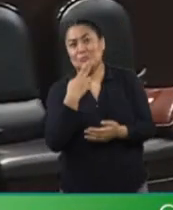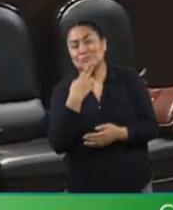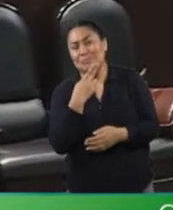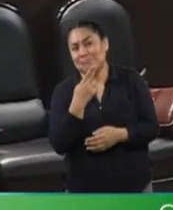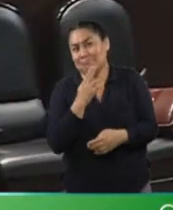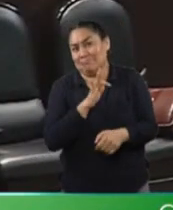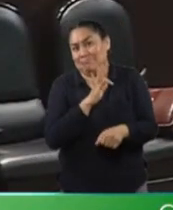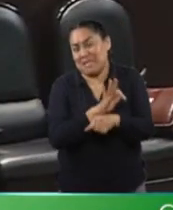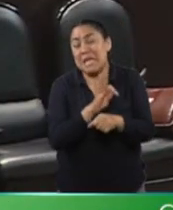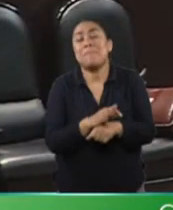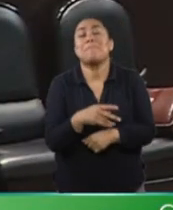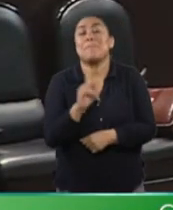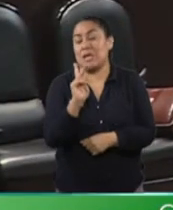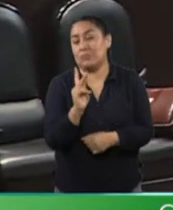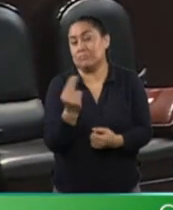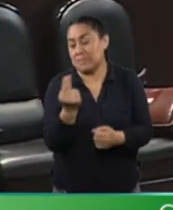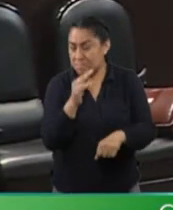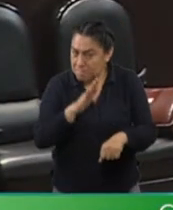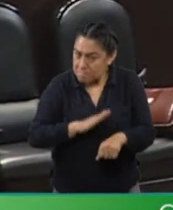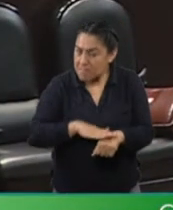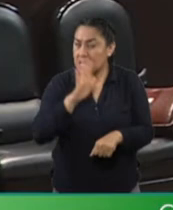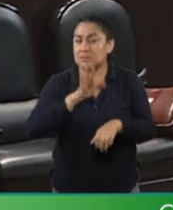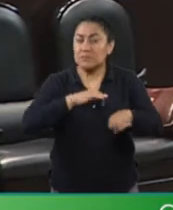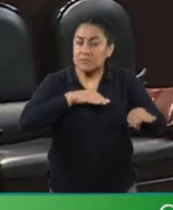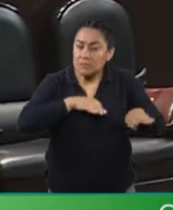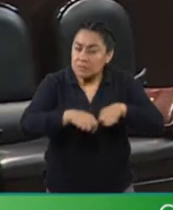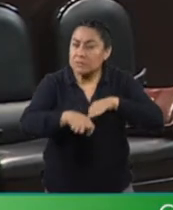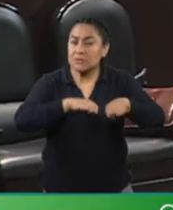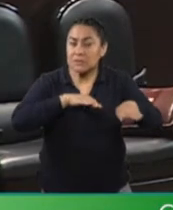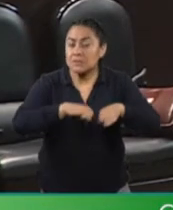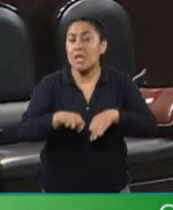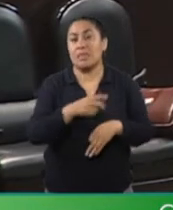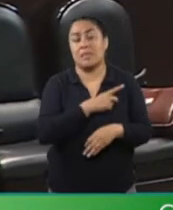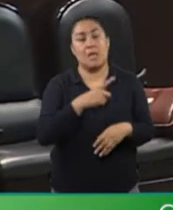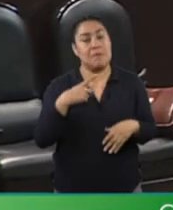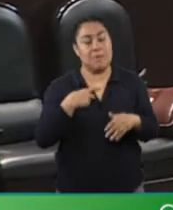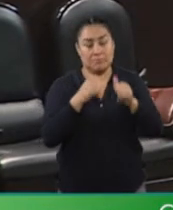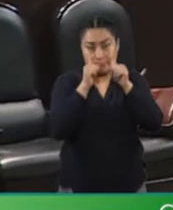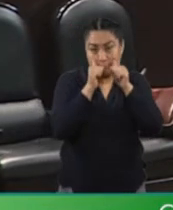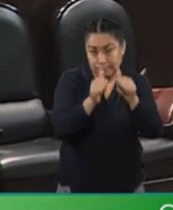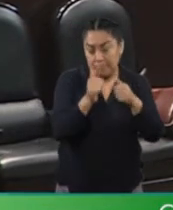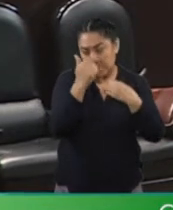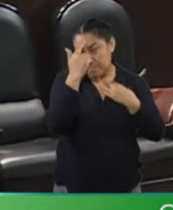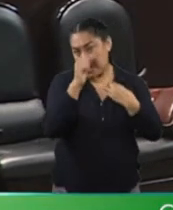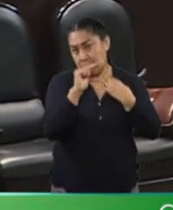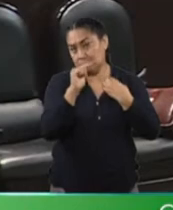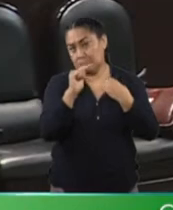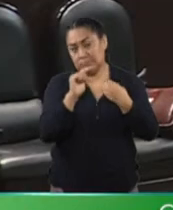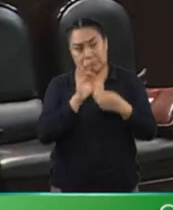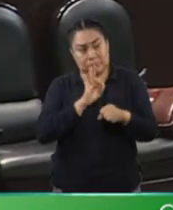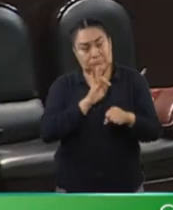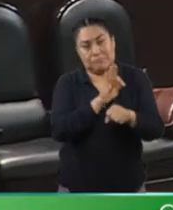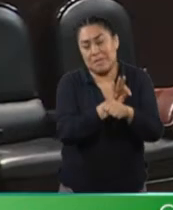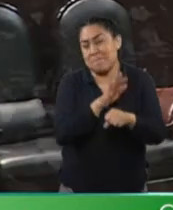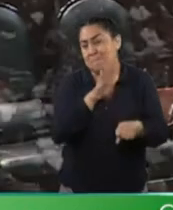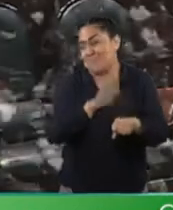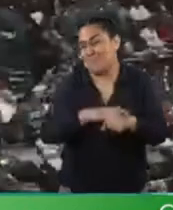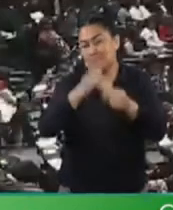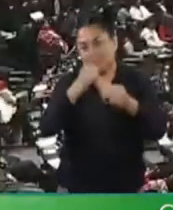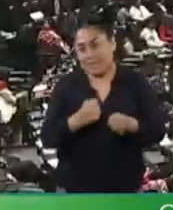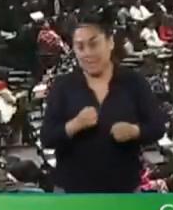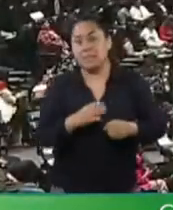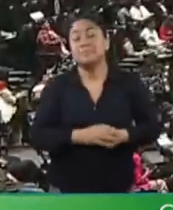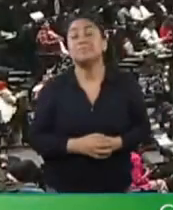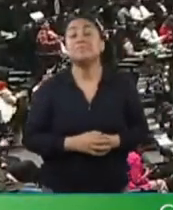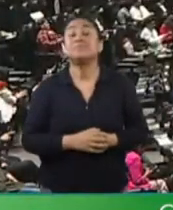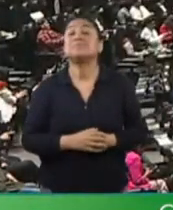desafíos significativos que deben de ser abordados para garantizar así su efectividad. La eliminación de